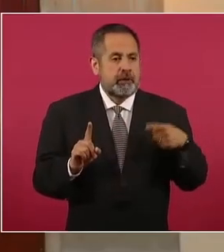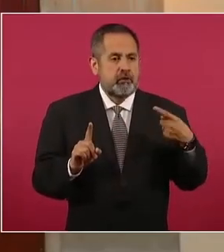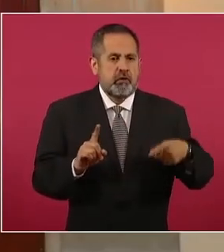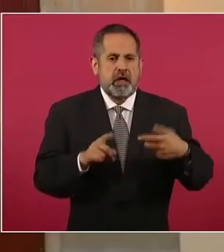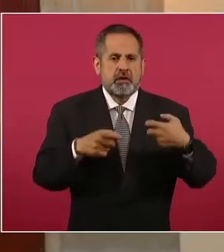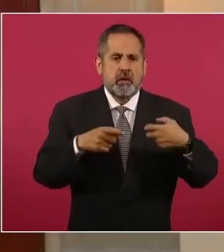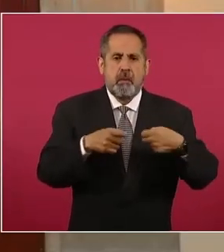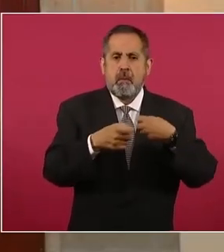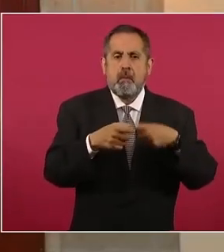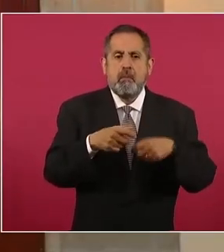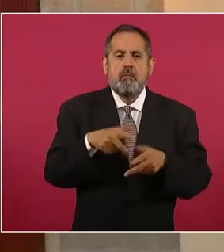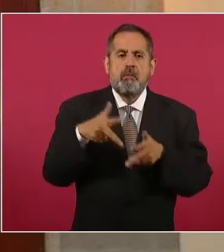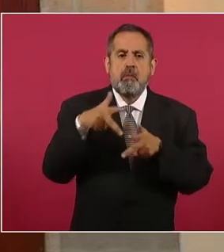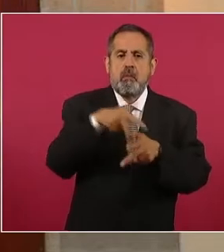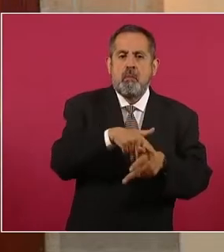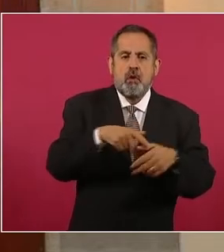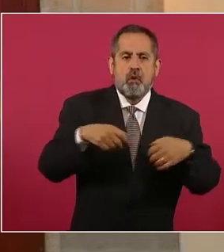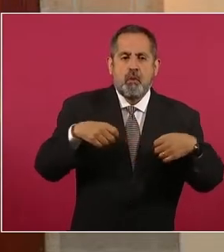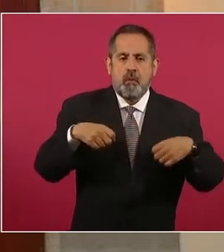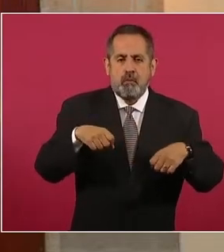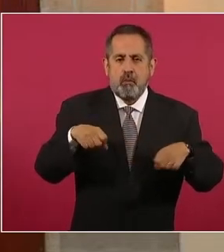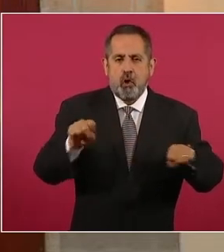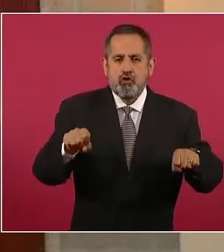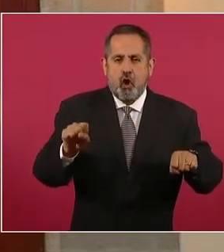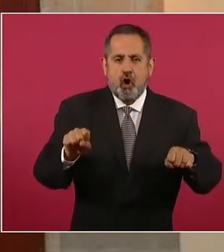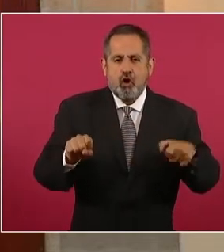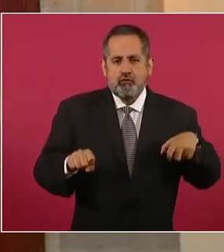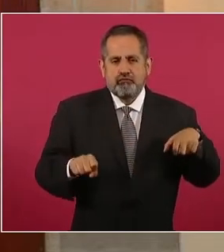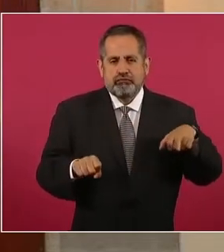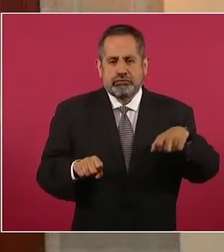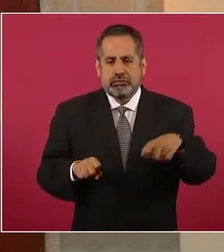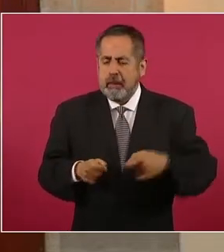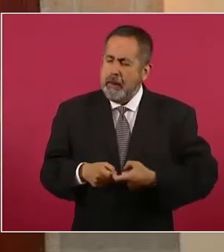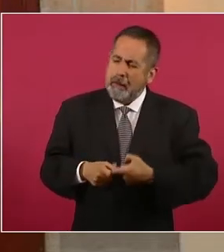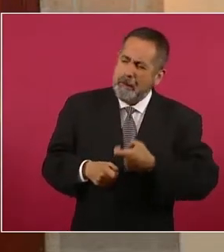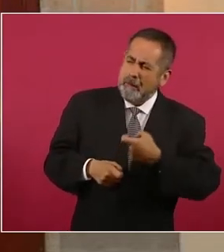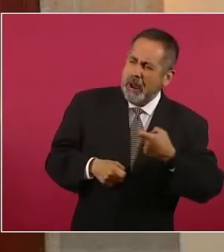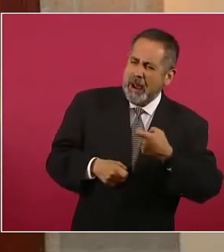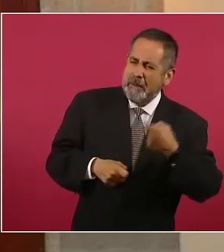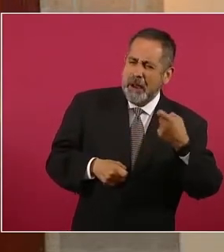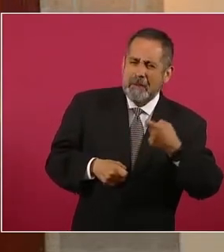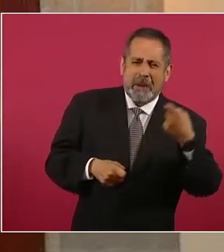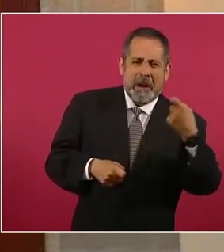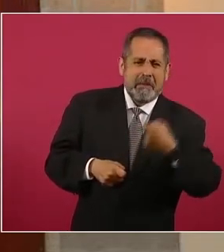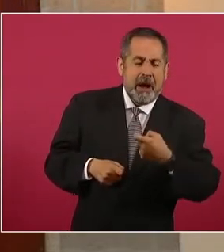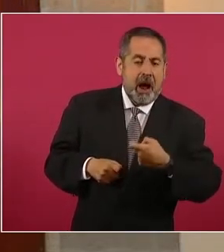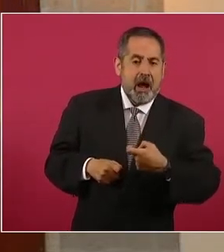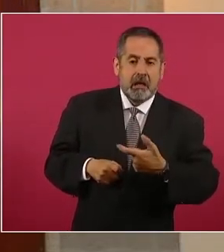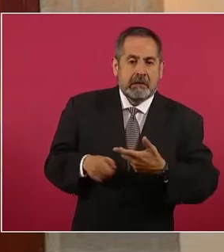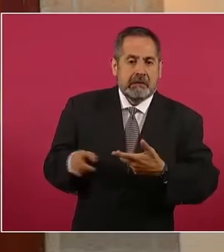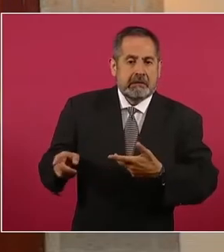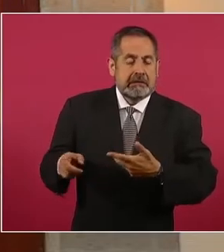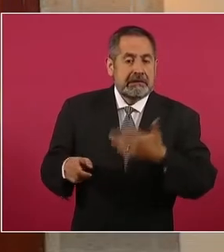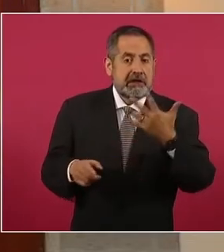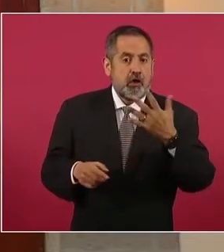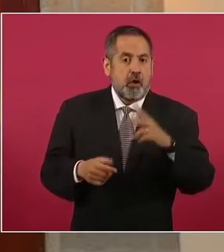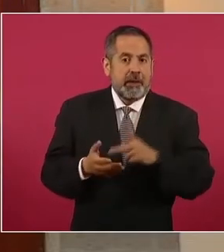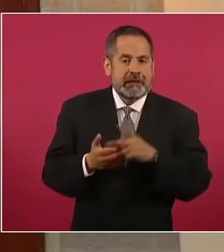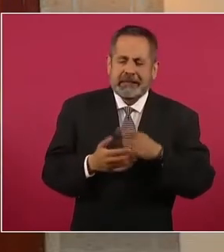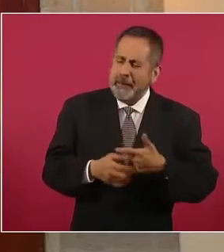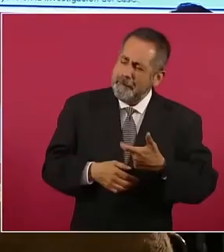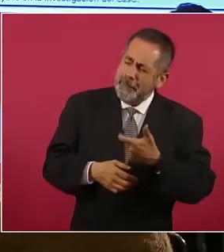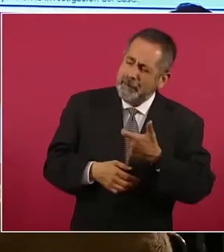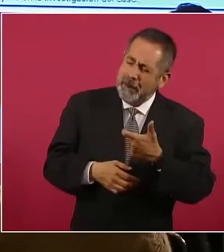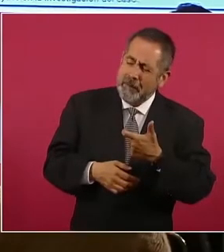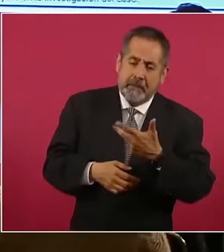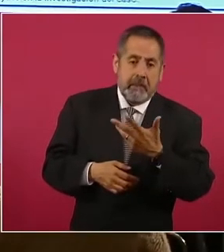motocicleta y descargan cinco proyectiles de armas de fuego, asesinando a Antonio de la Cruz